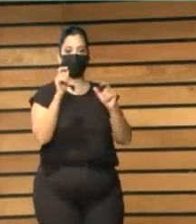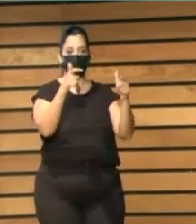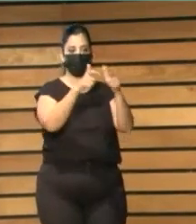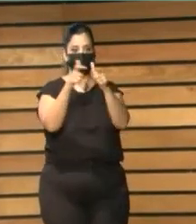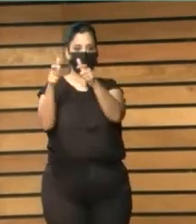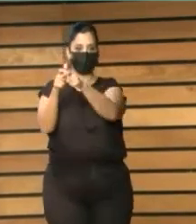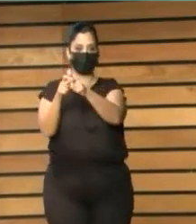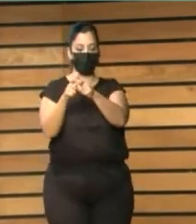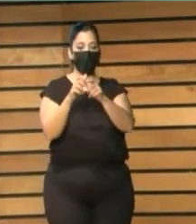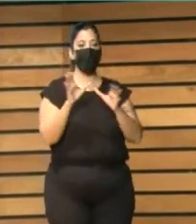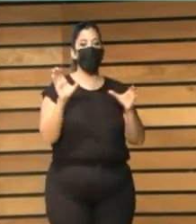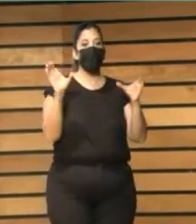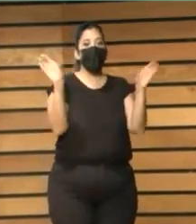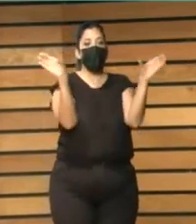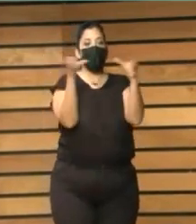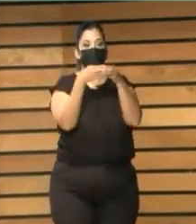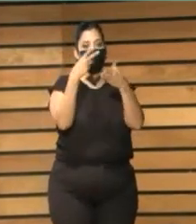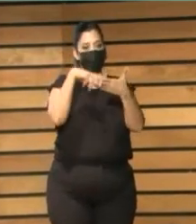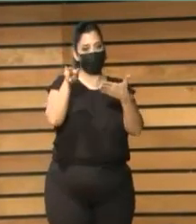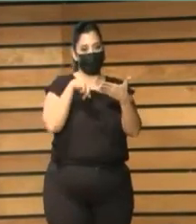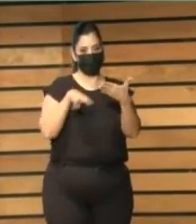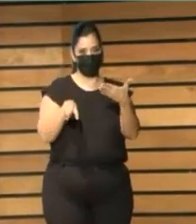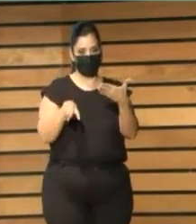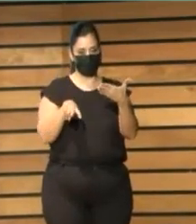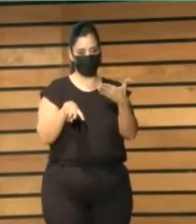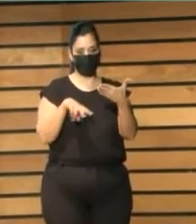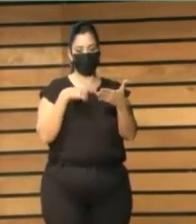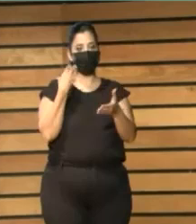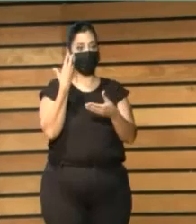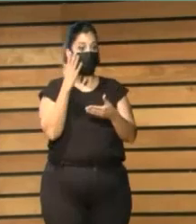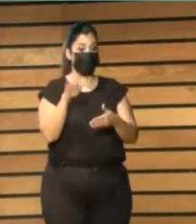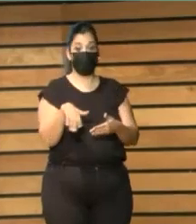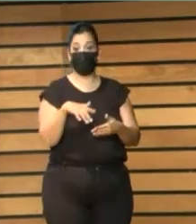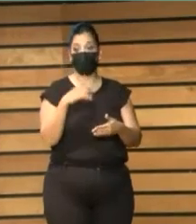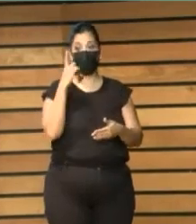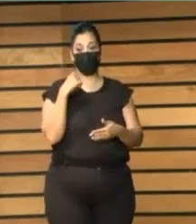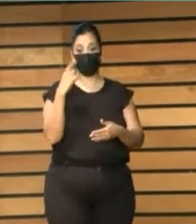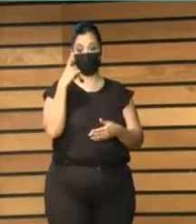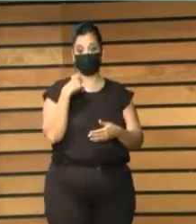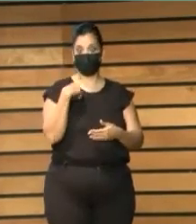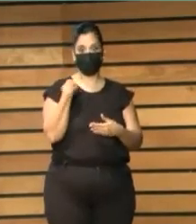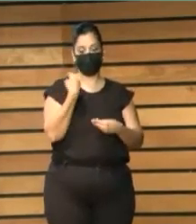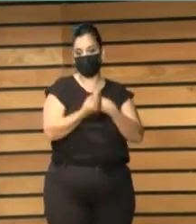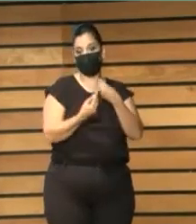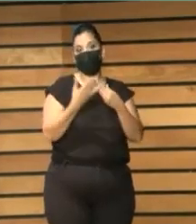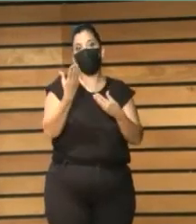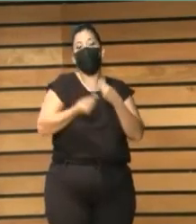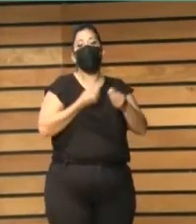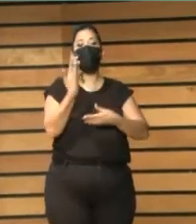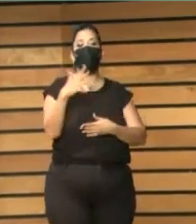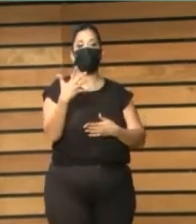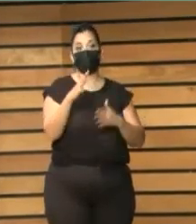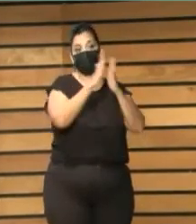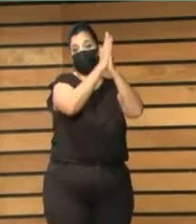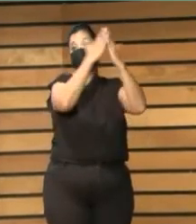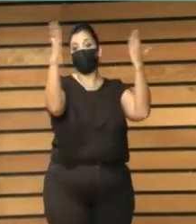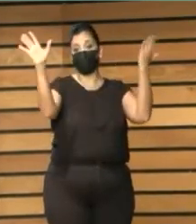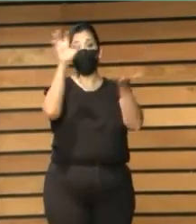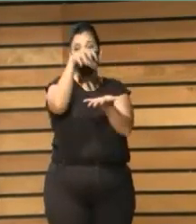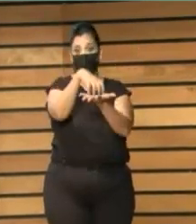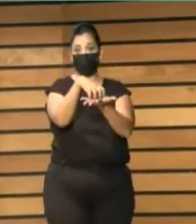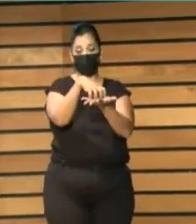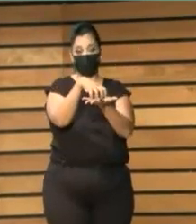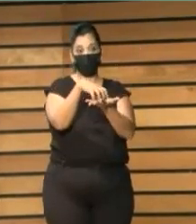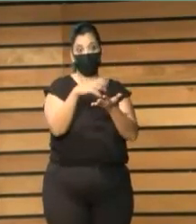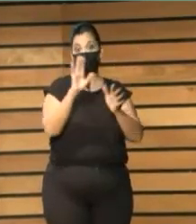lectura, porque, en principio, un club de lectura es una práctica que habitualmente se realiza en las bibliotecas y que sí que